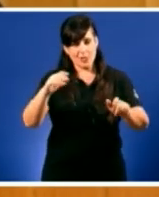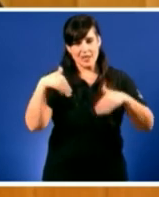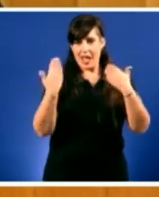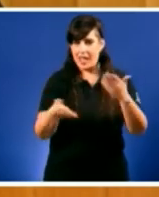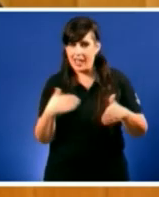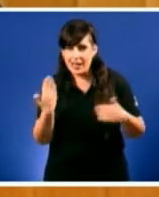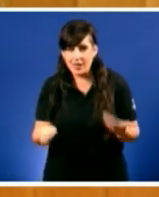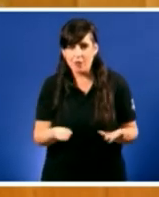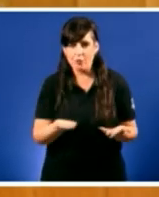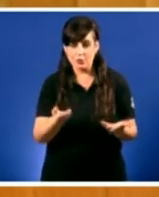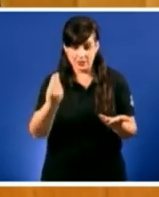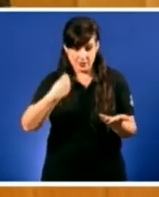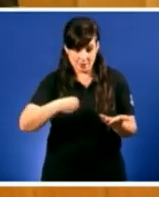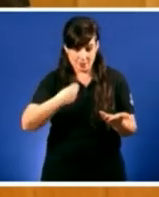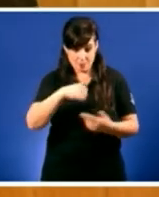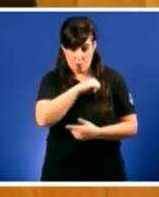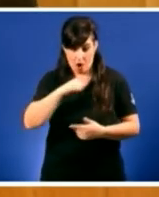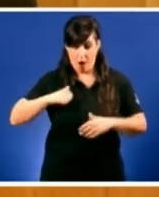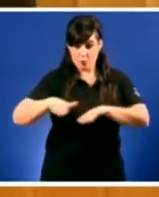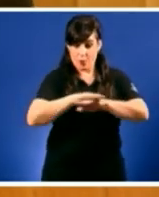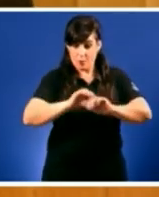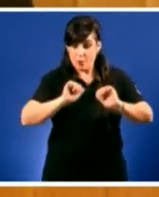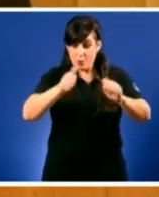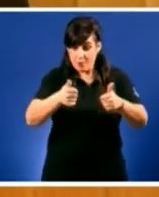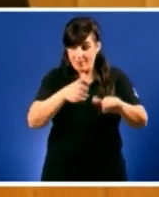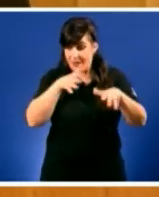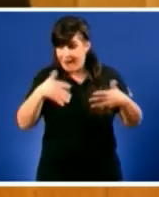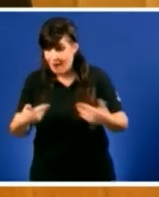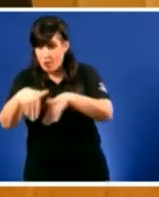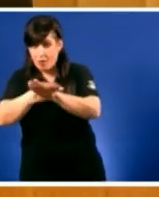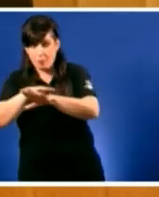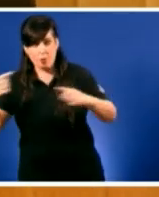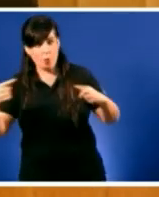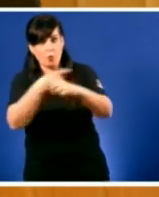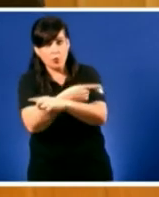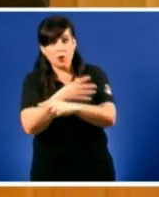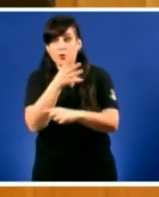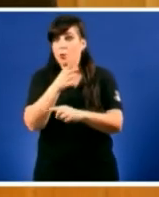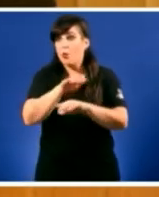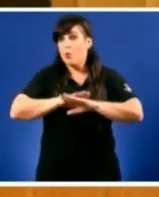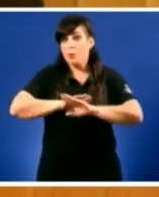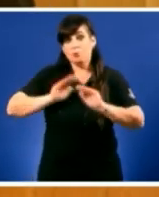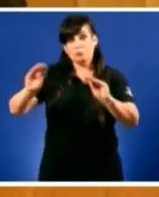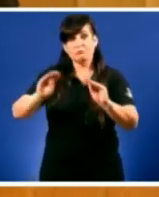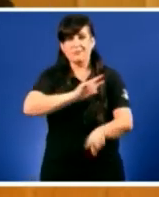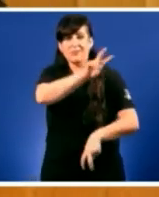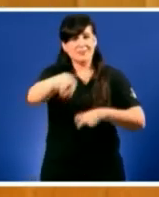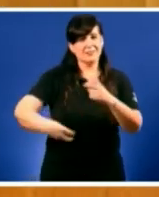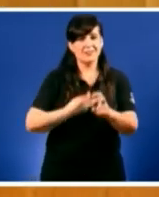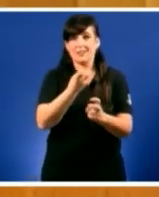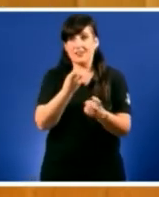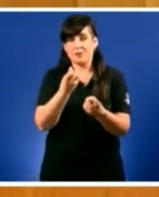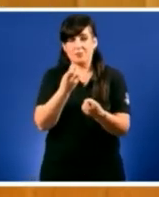do noso autogoverno. Porque o seu goberno agoniza e non hai remodelación que o salve. Mire,